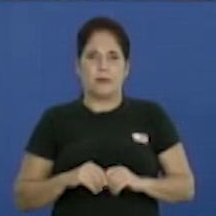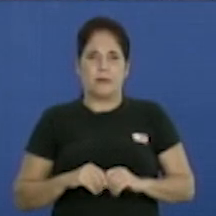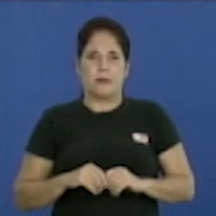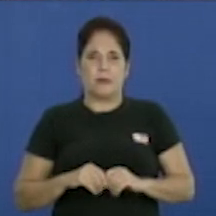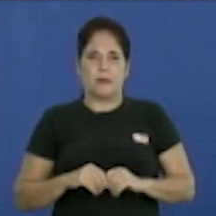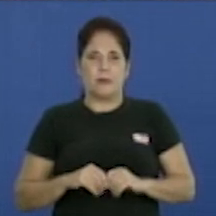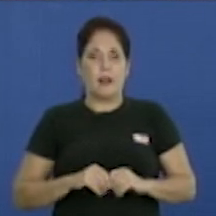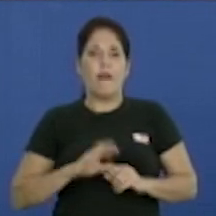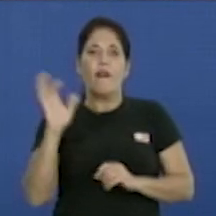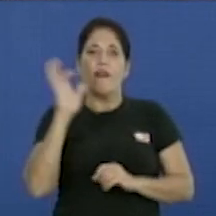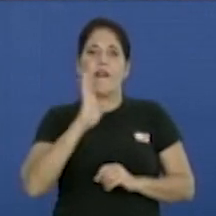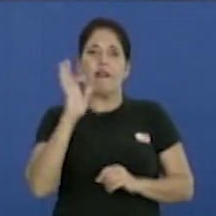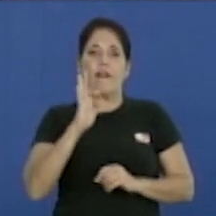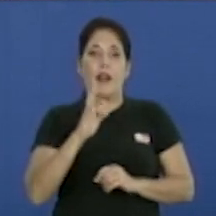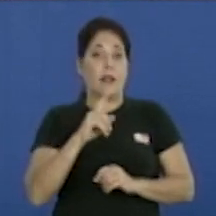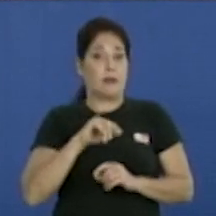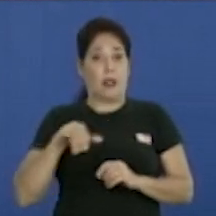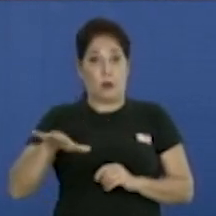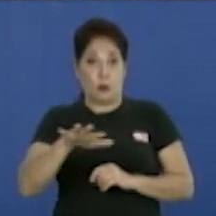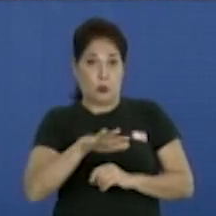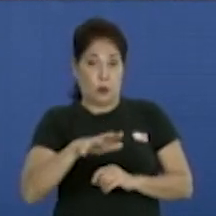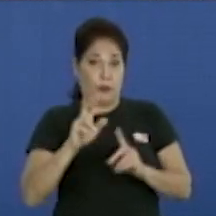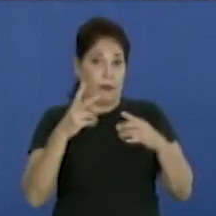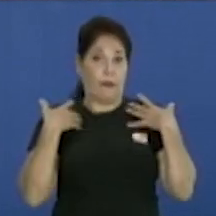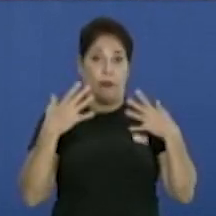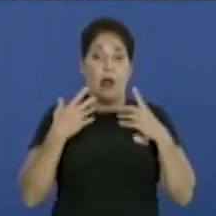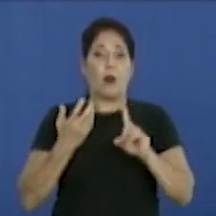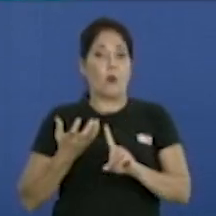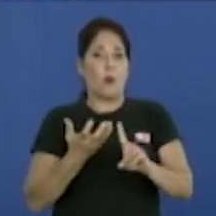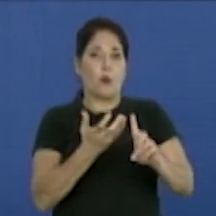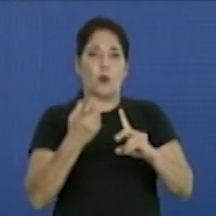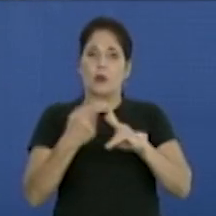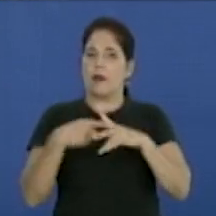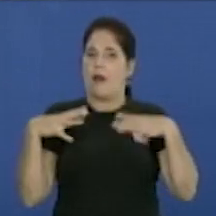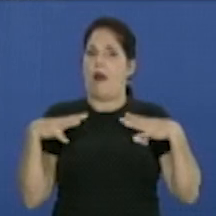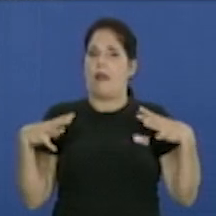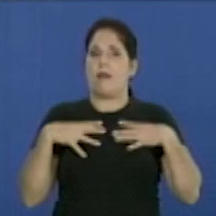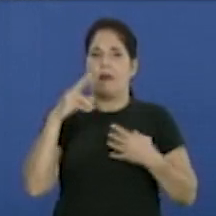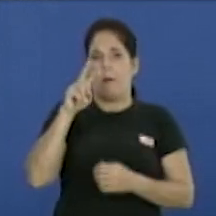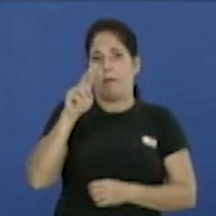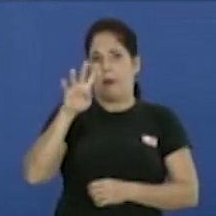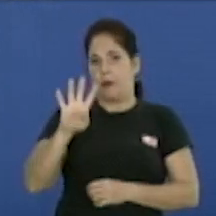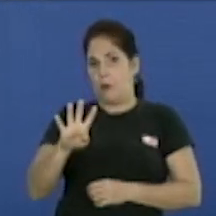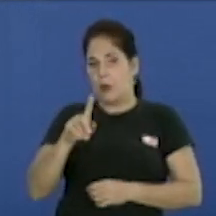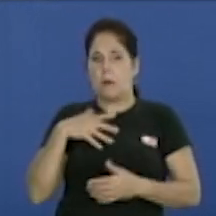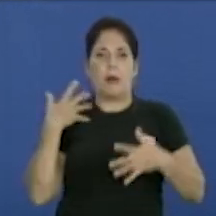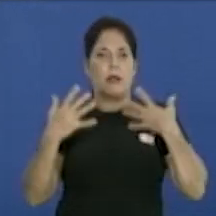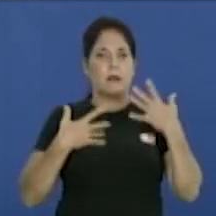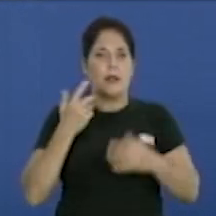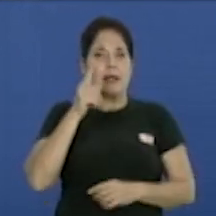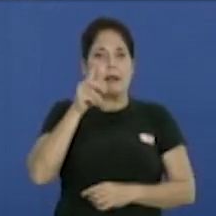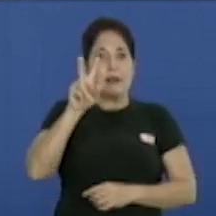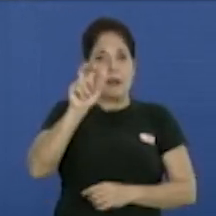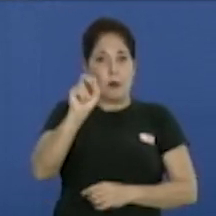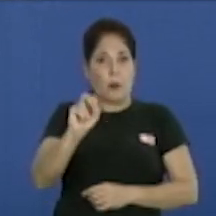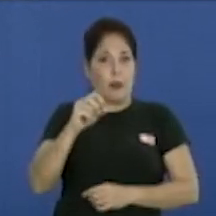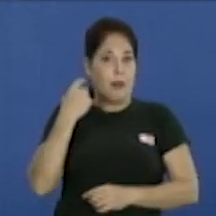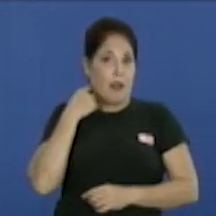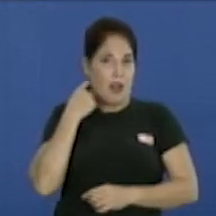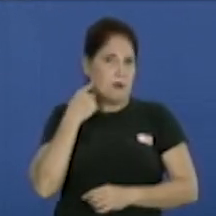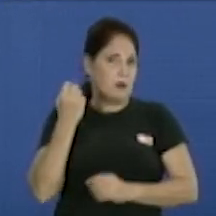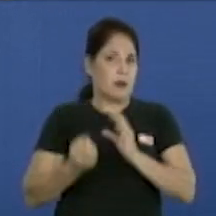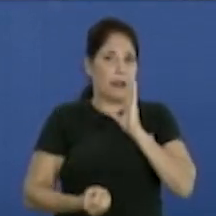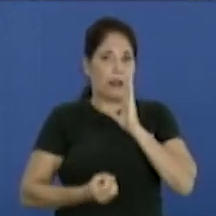Con una fiesta de las columnas llega este verano Rutas y Andares 2024 para celebrar los 120 años del